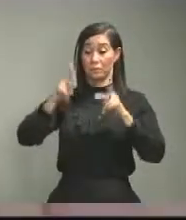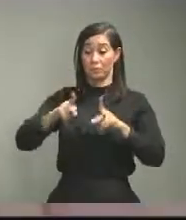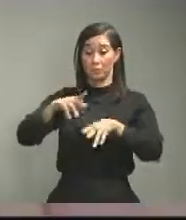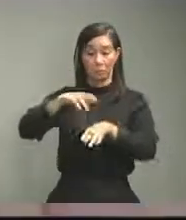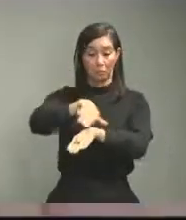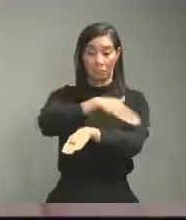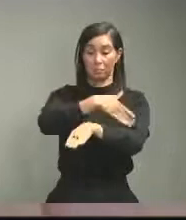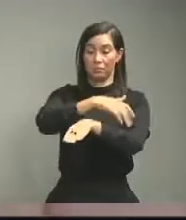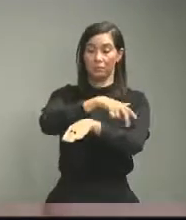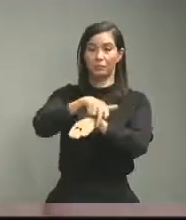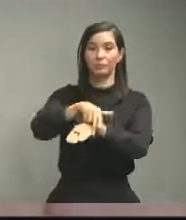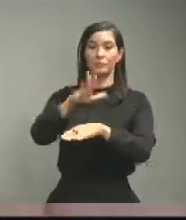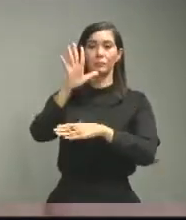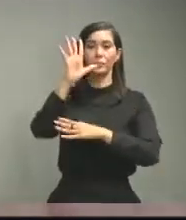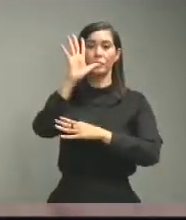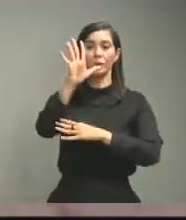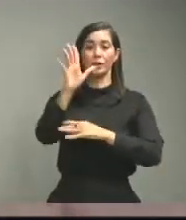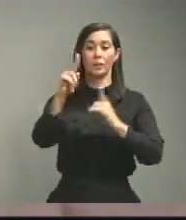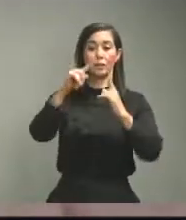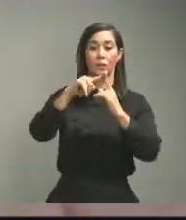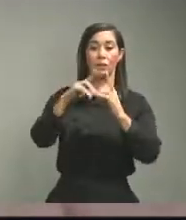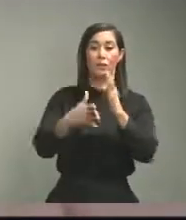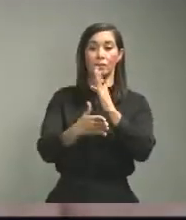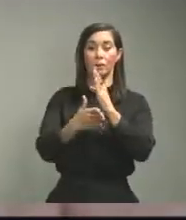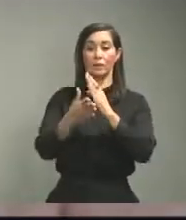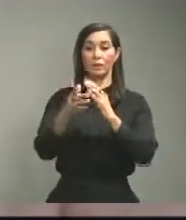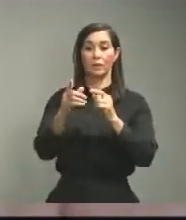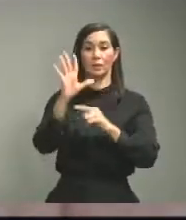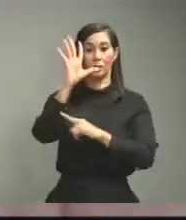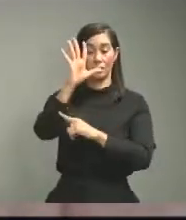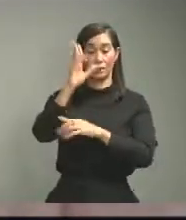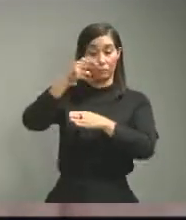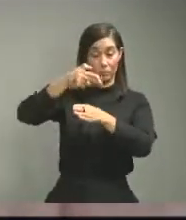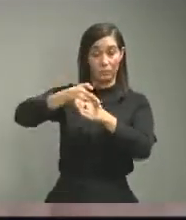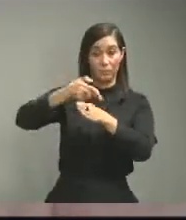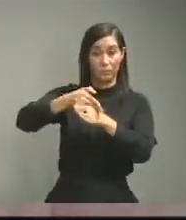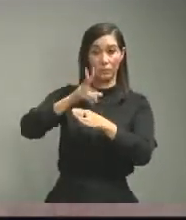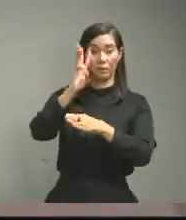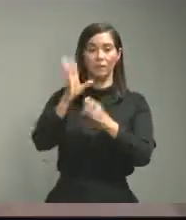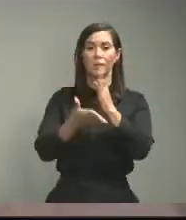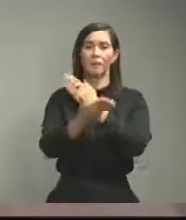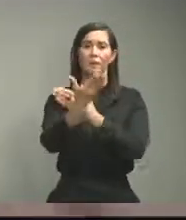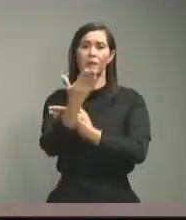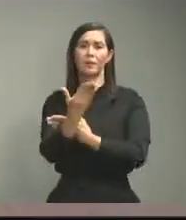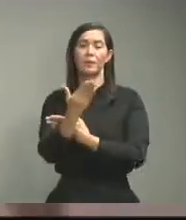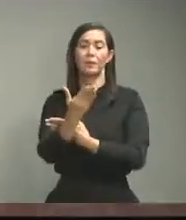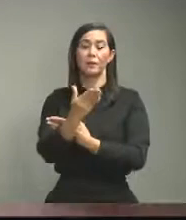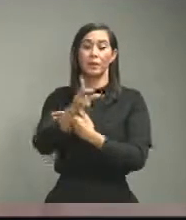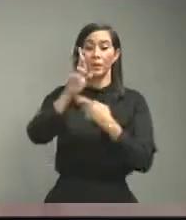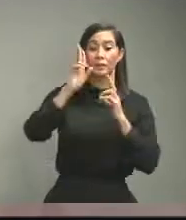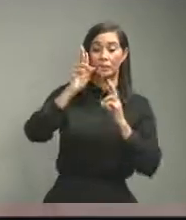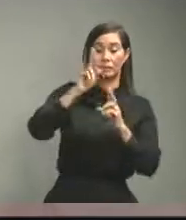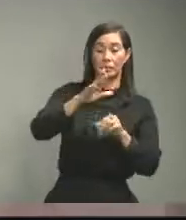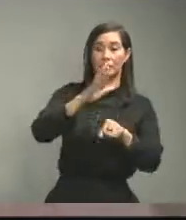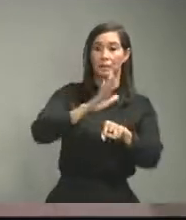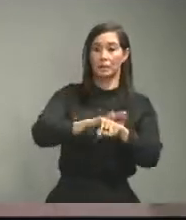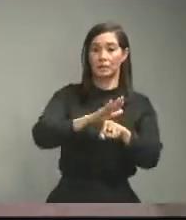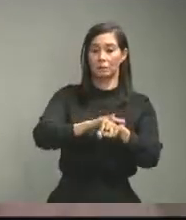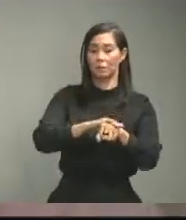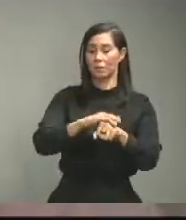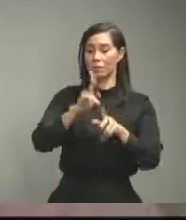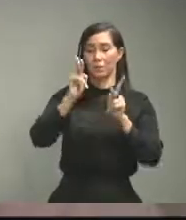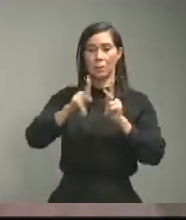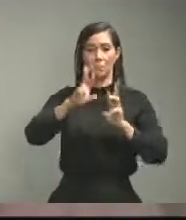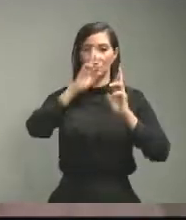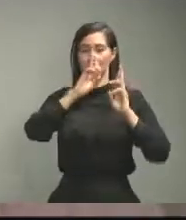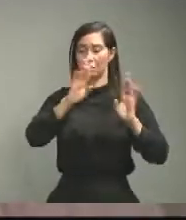de 5 a 6 de 5 de la tarde a 6 de la mañana el toque de queda el mismo casi nivel